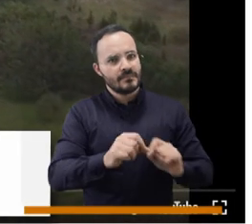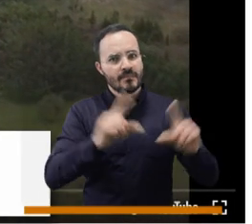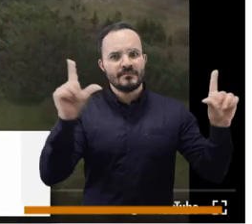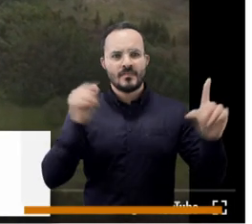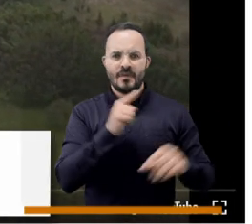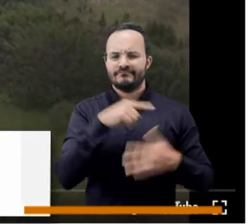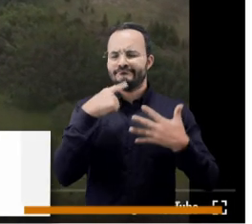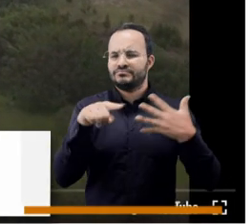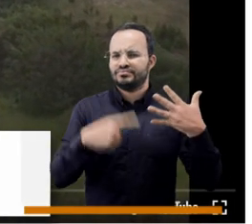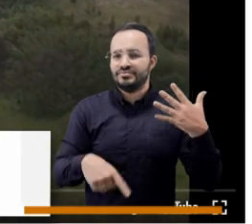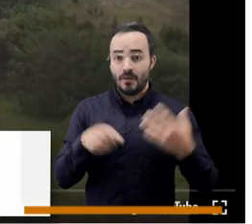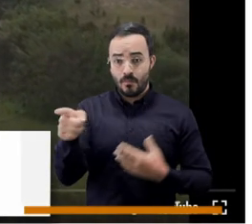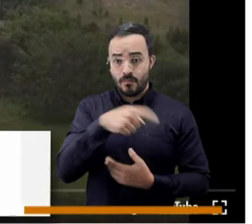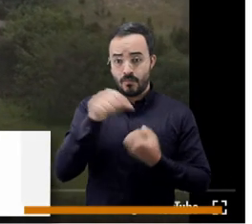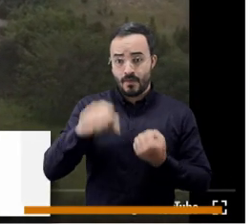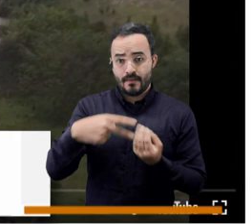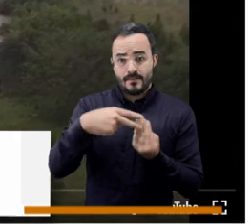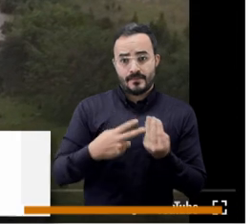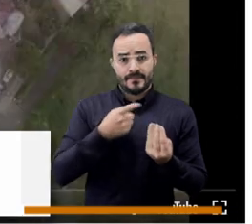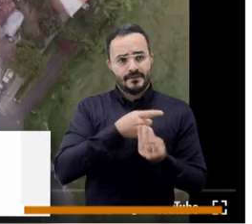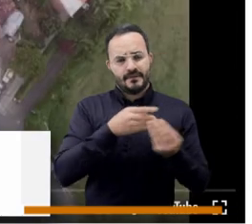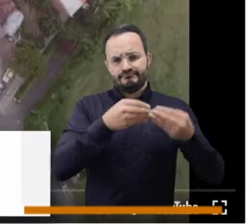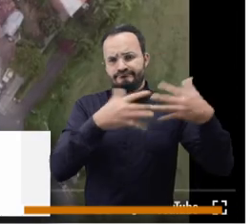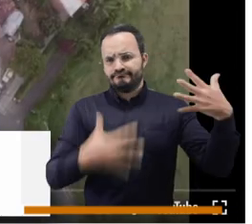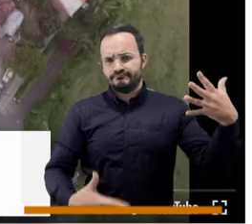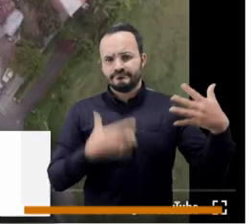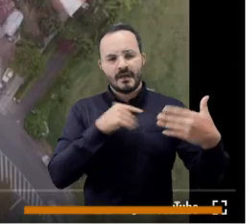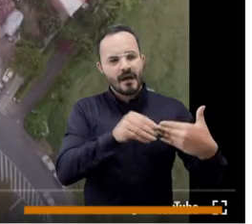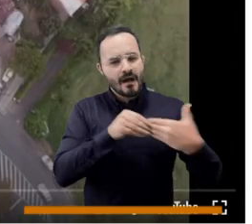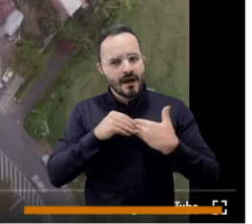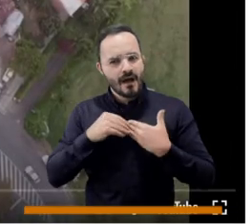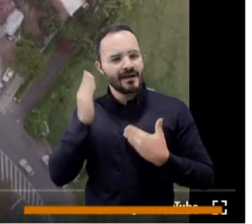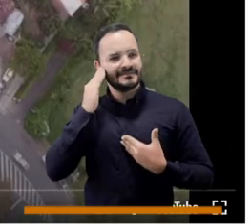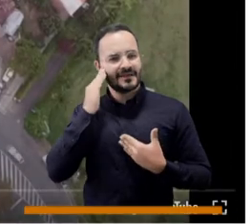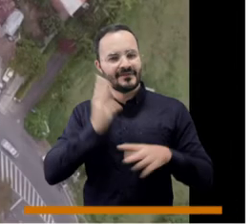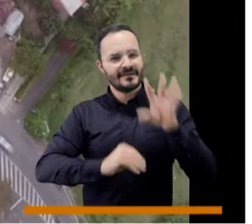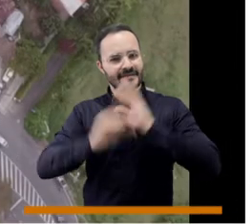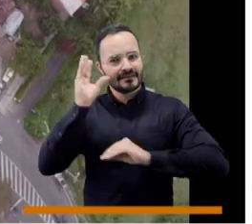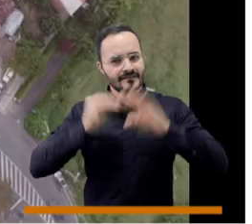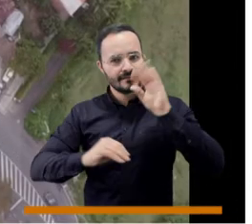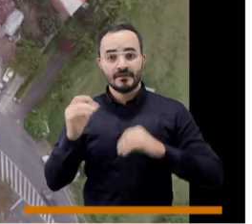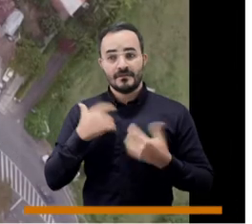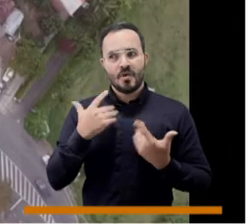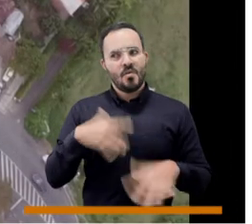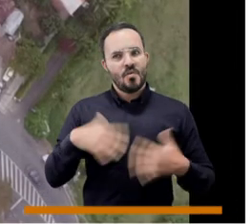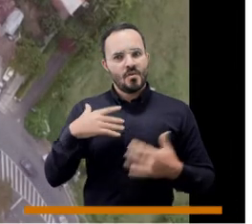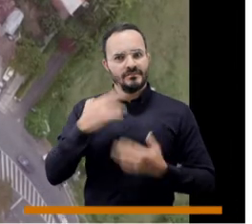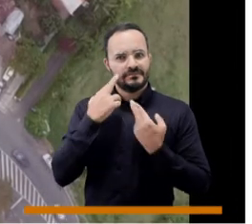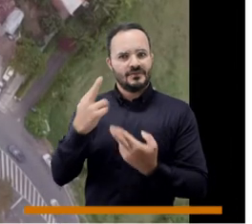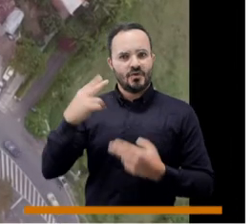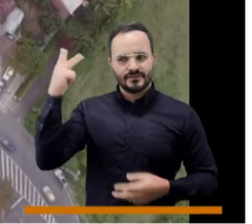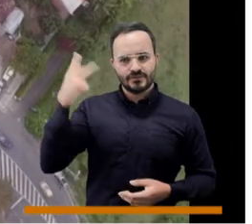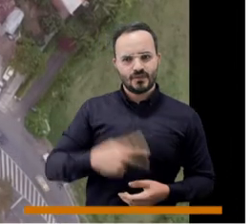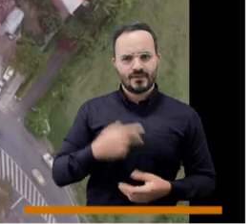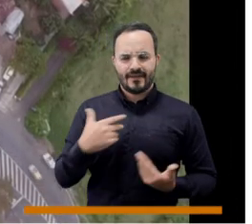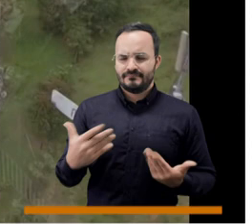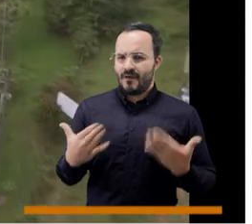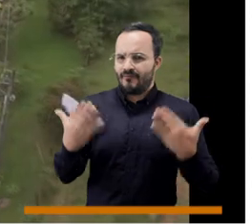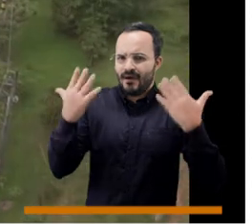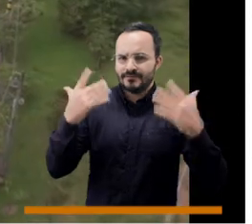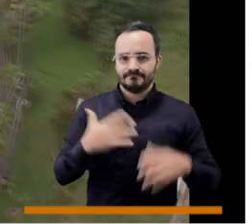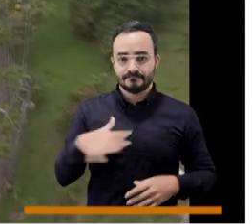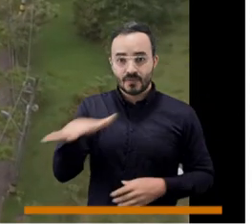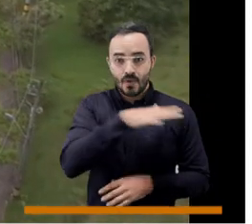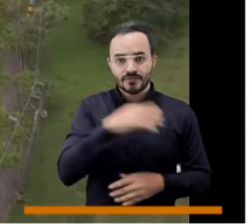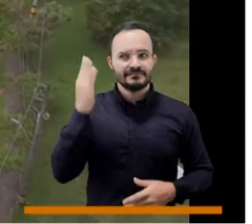Mori Patrimonio. Ahí van a encontrar muchas herramientas pedagógicas importantes para que reconozcan el valor de la